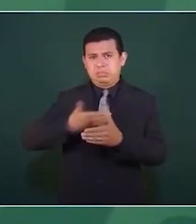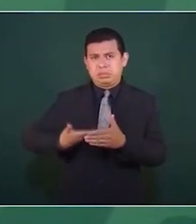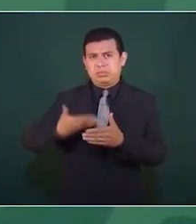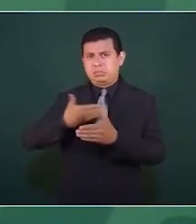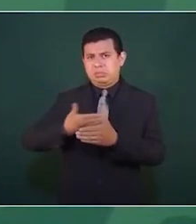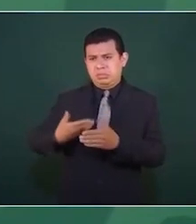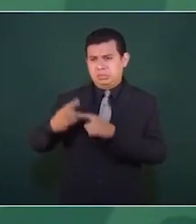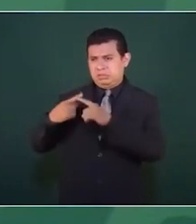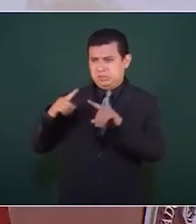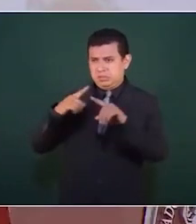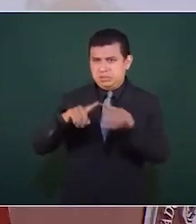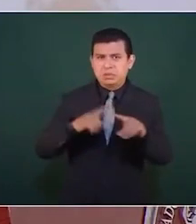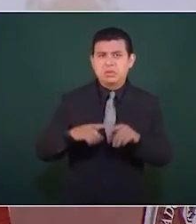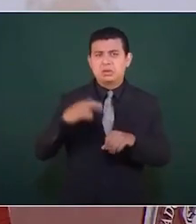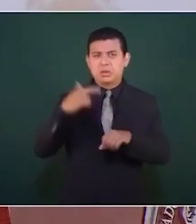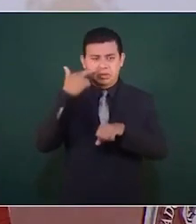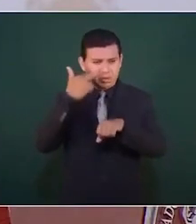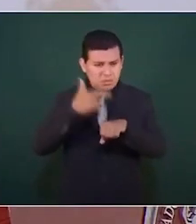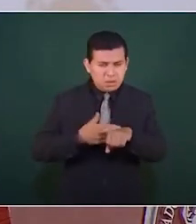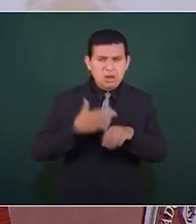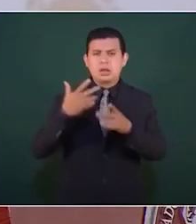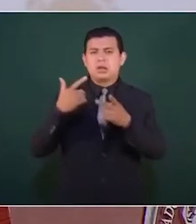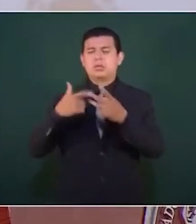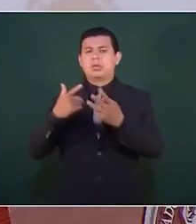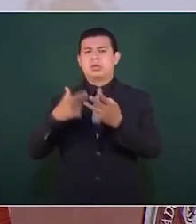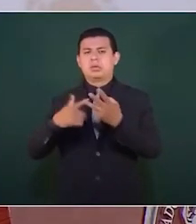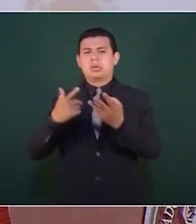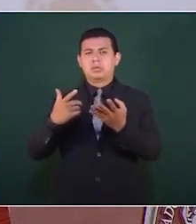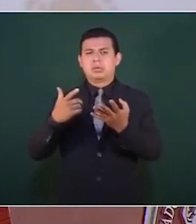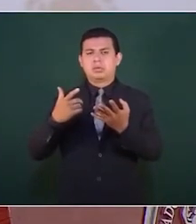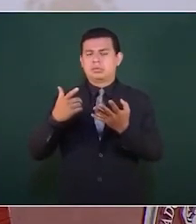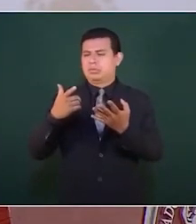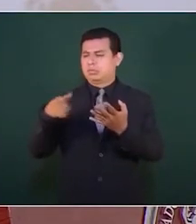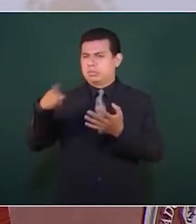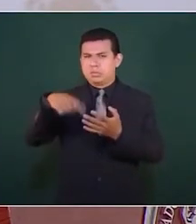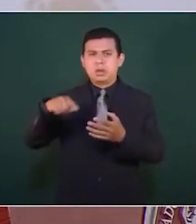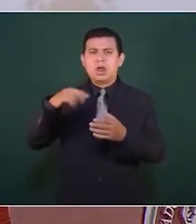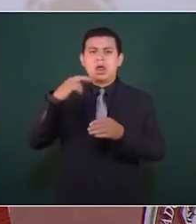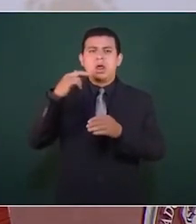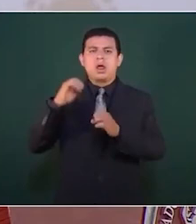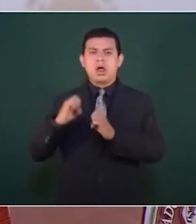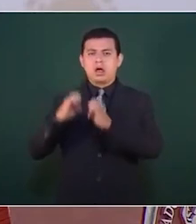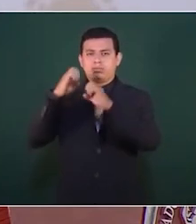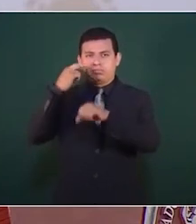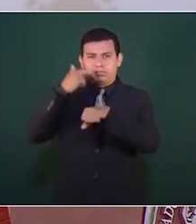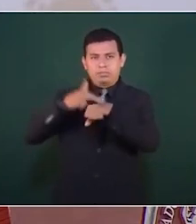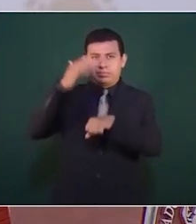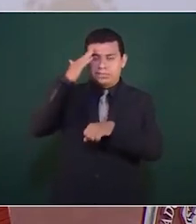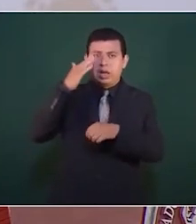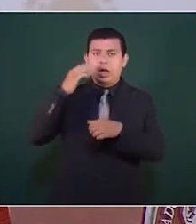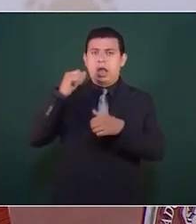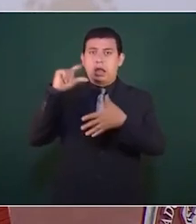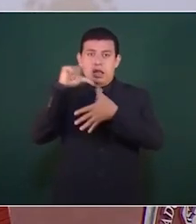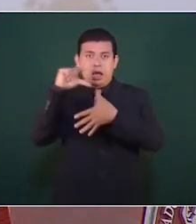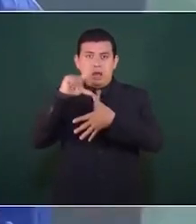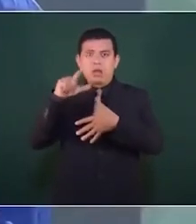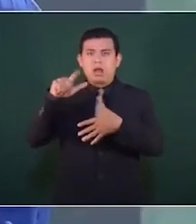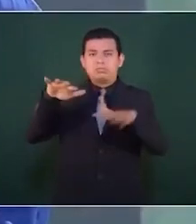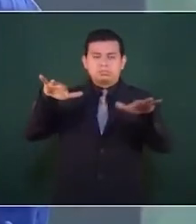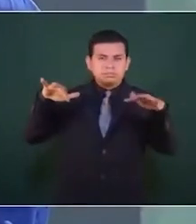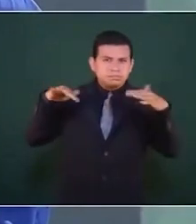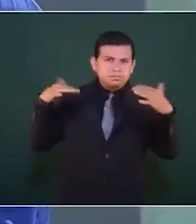ministros, diplomáticos de América Latina, del Caribe. hubo